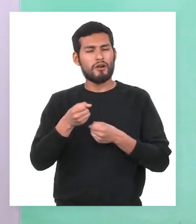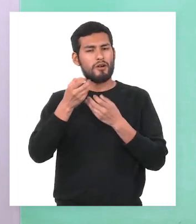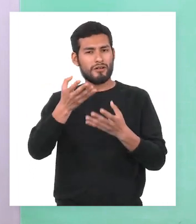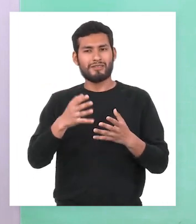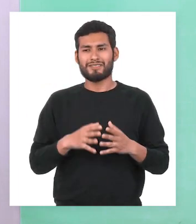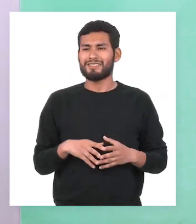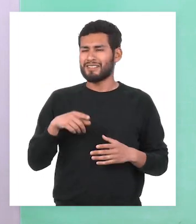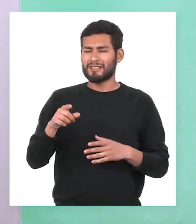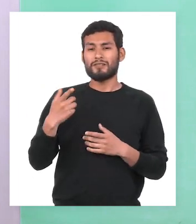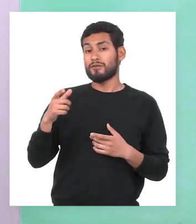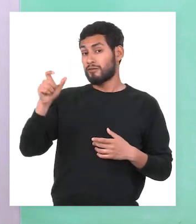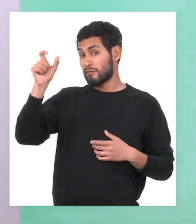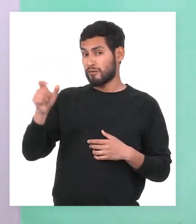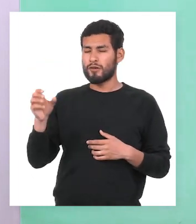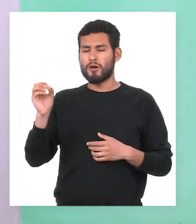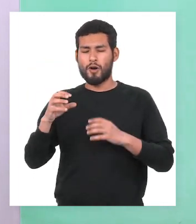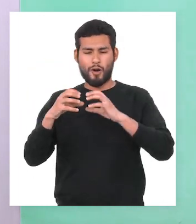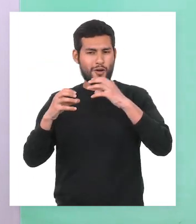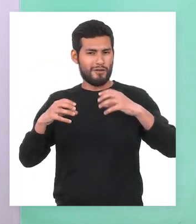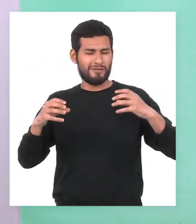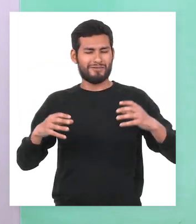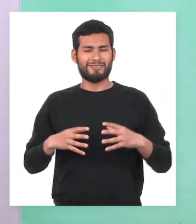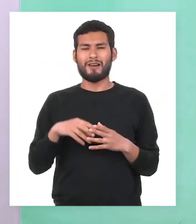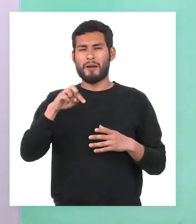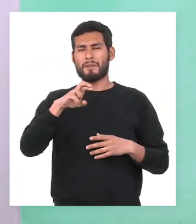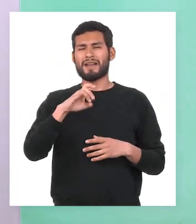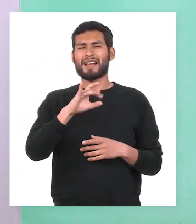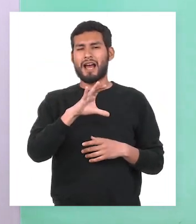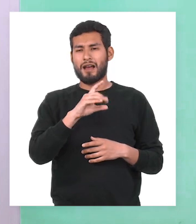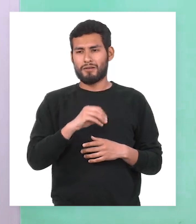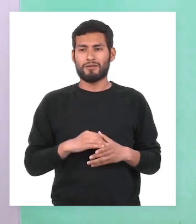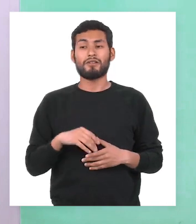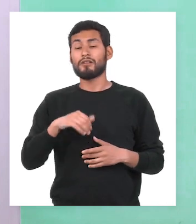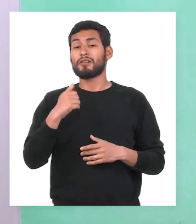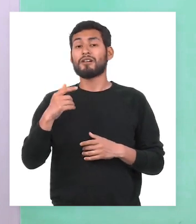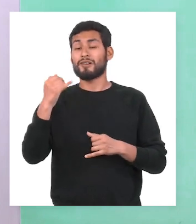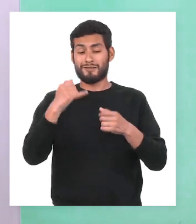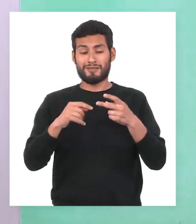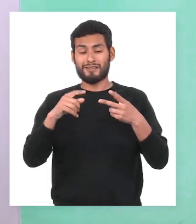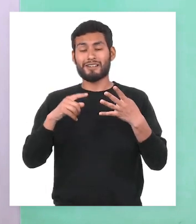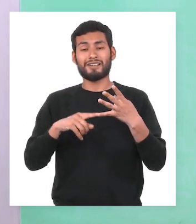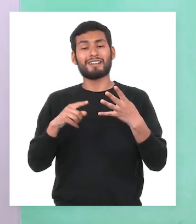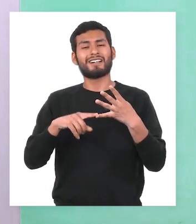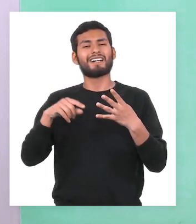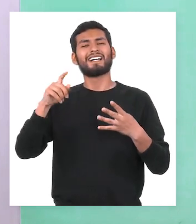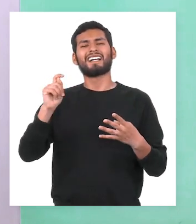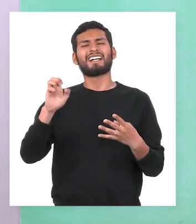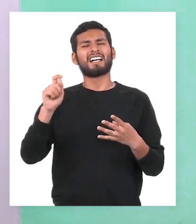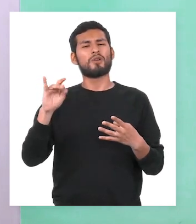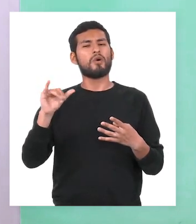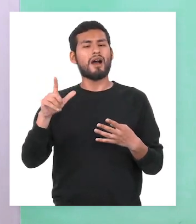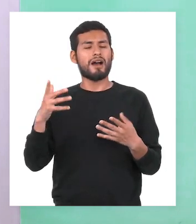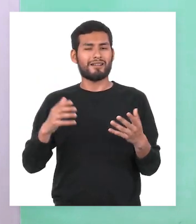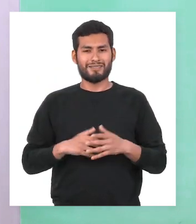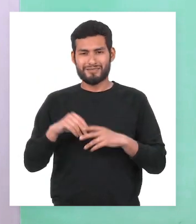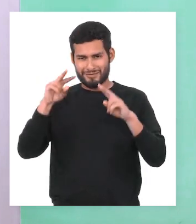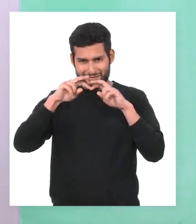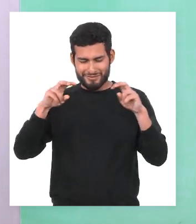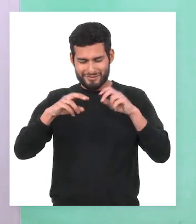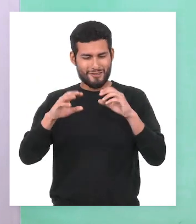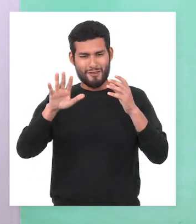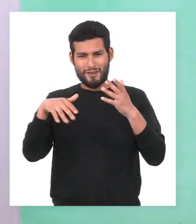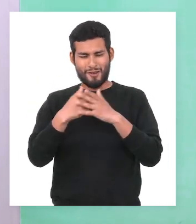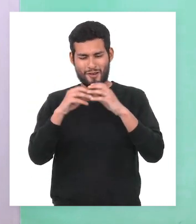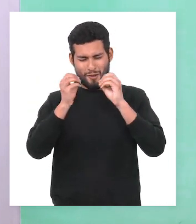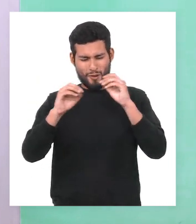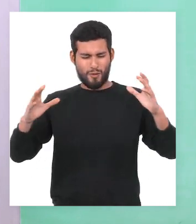determinada. Es sujeto o predicado. Finalmente, hablemos del nivel textual, que tal y como lo dice su nombre, es donde vemos el